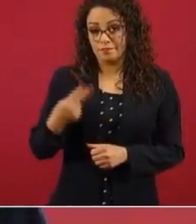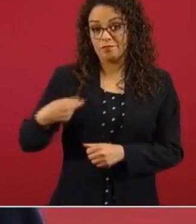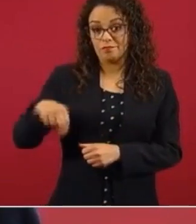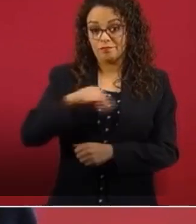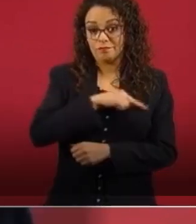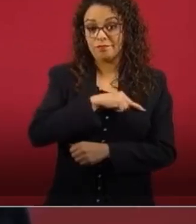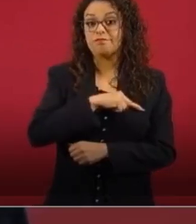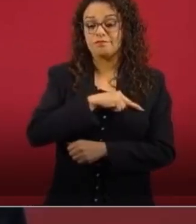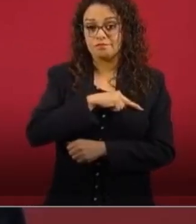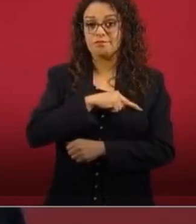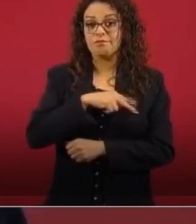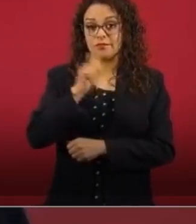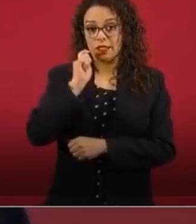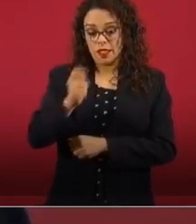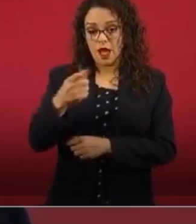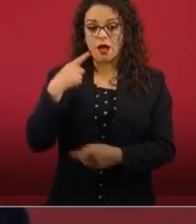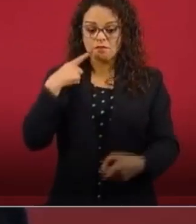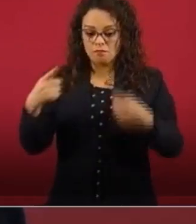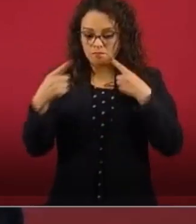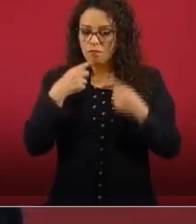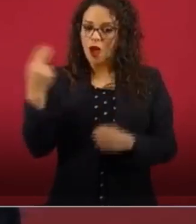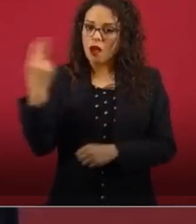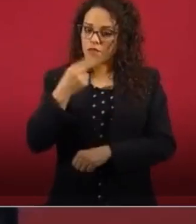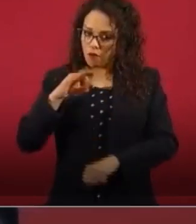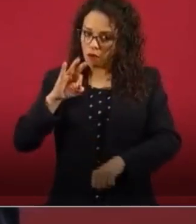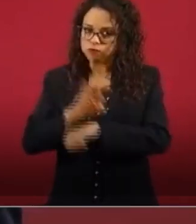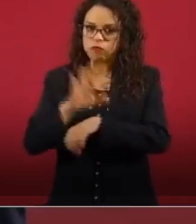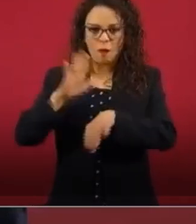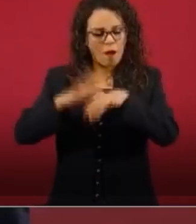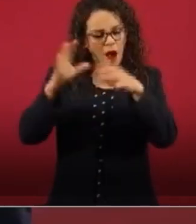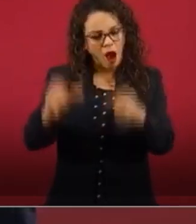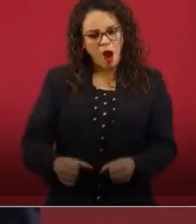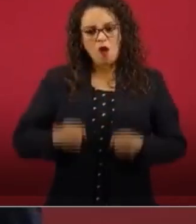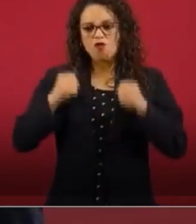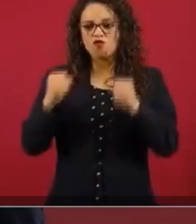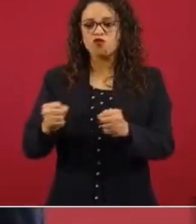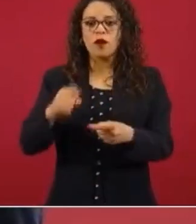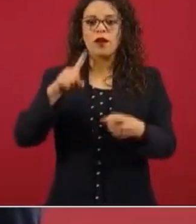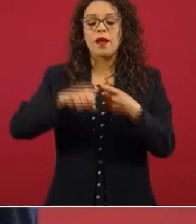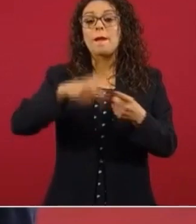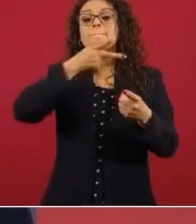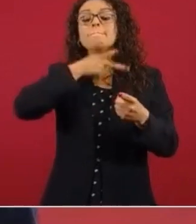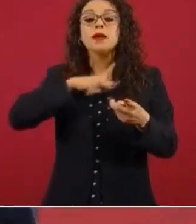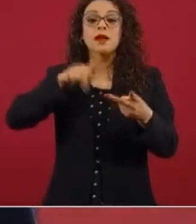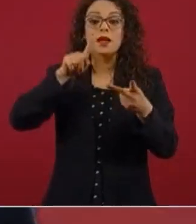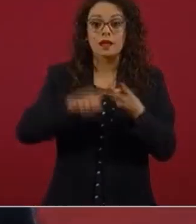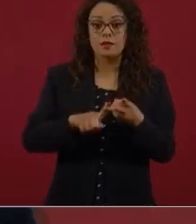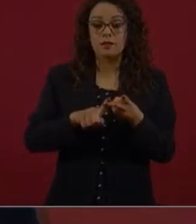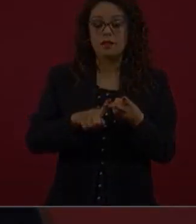a la Comisión Federal de Electricidad y a Pemex, que son dos empresas públicas esenciales.